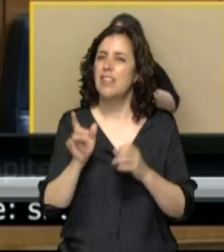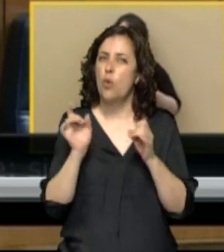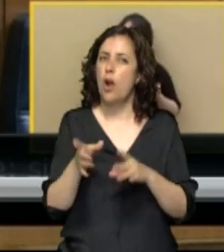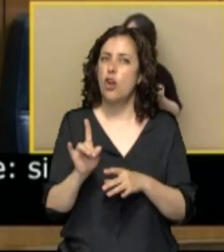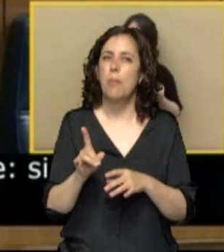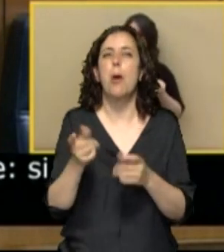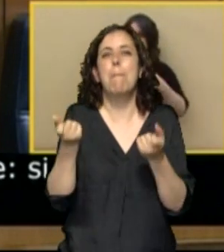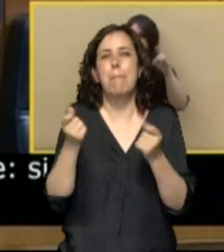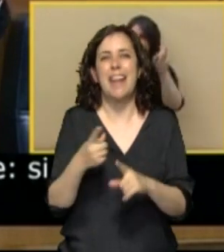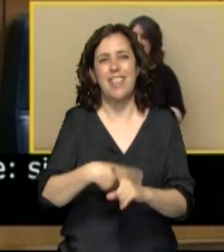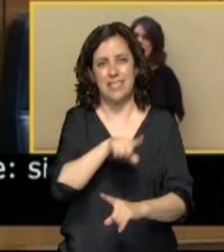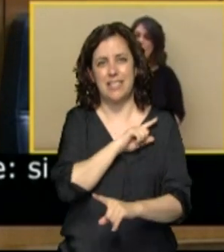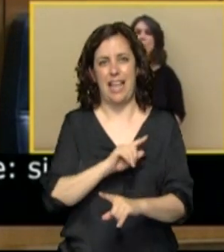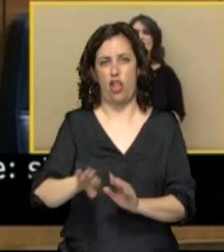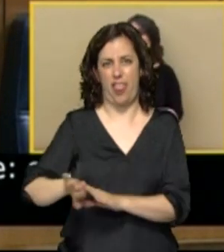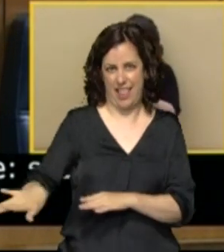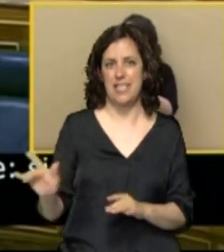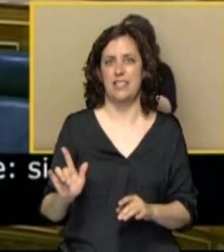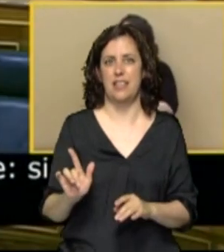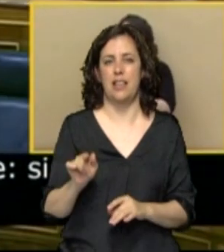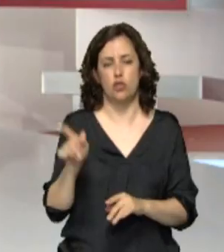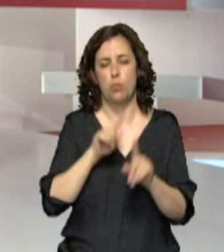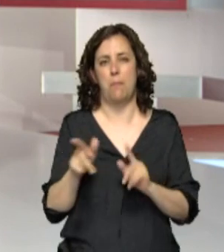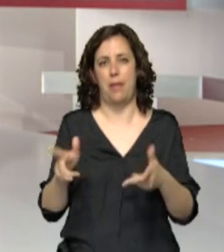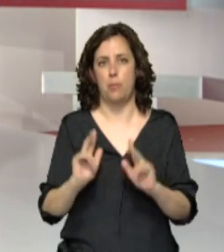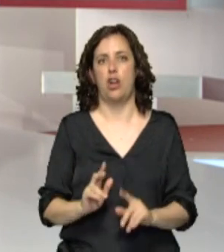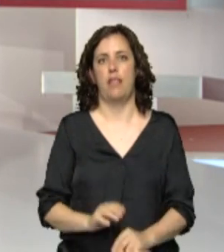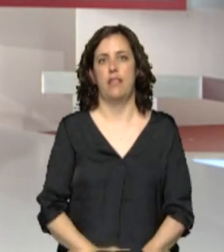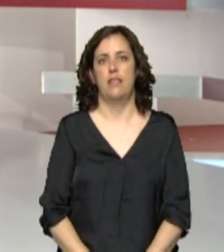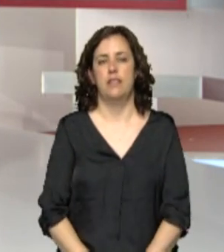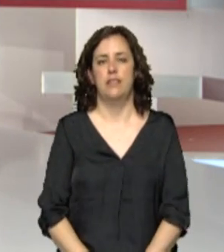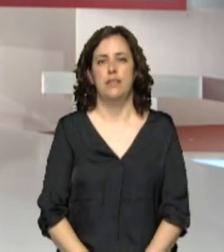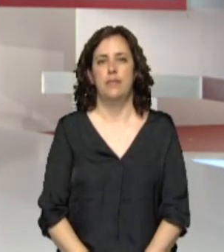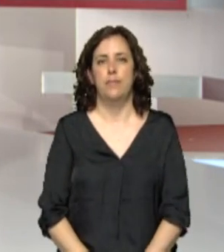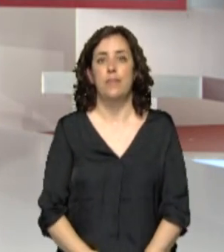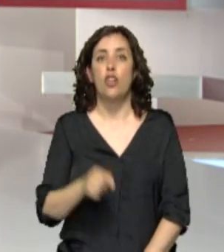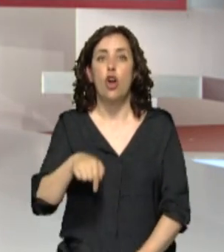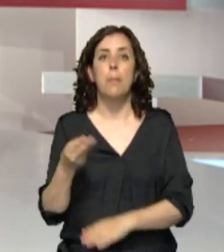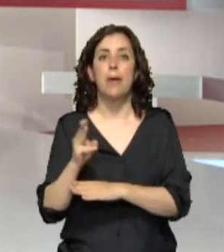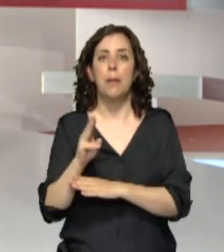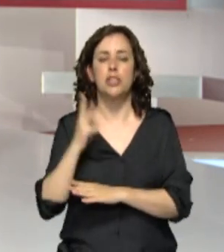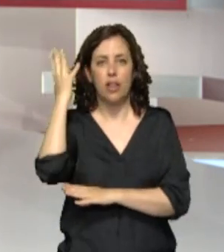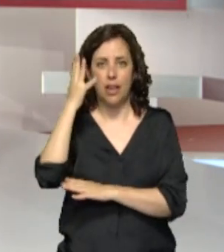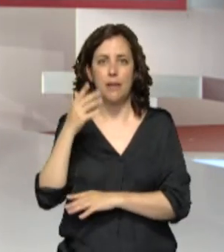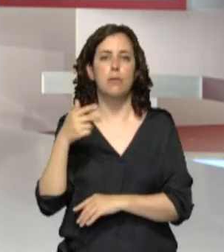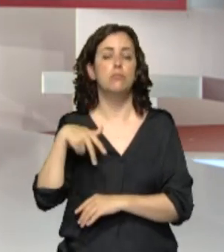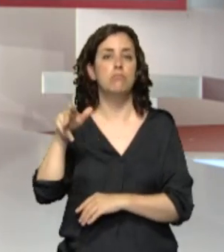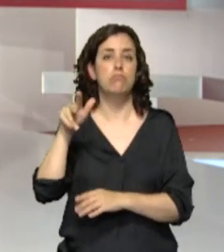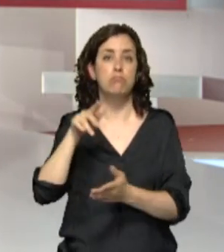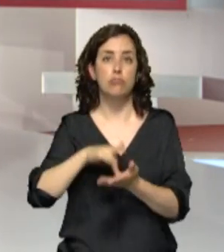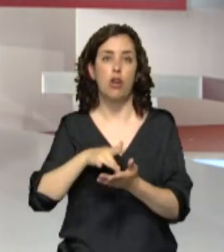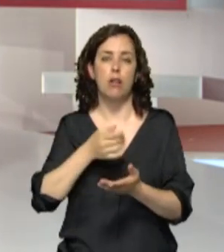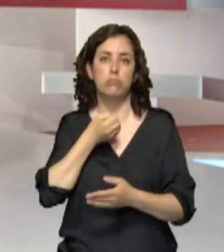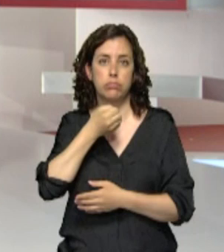que la ultraderecha y eso es un problema para la democracia española. Y hoy en el Parlamento de Navarra hemos escuchado a los máximos